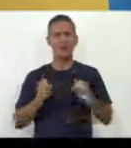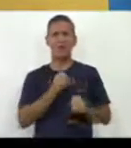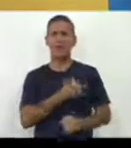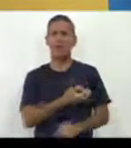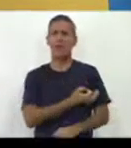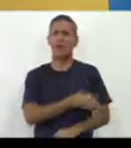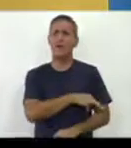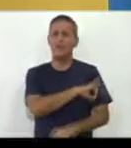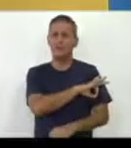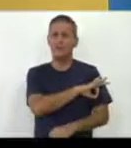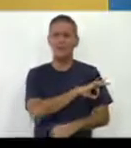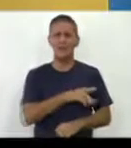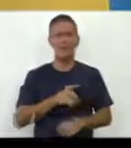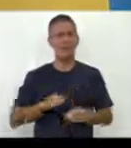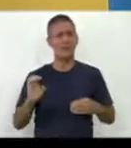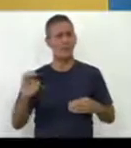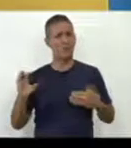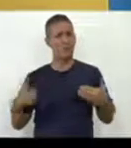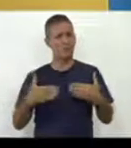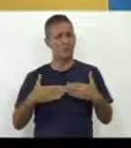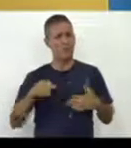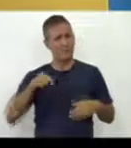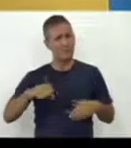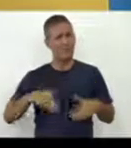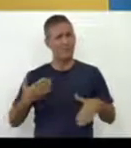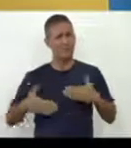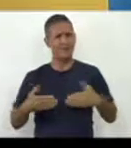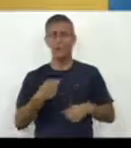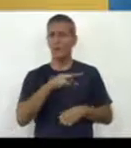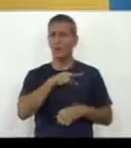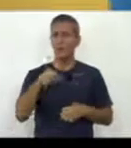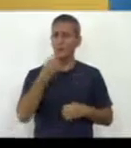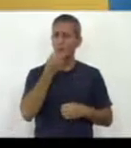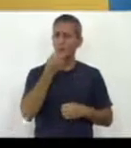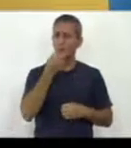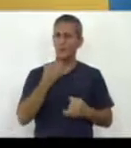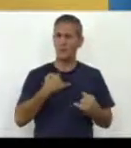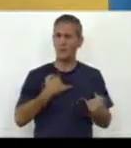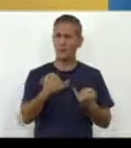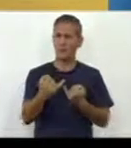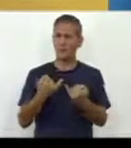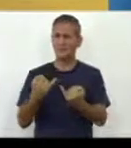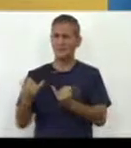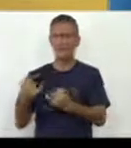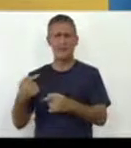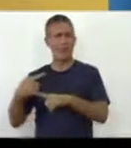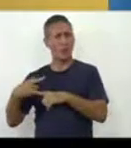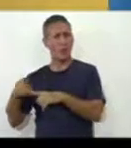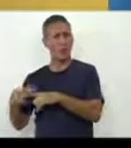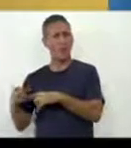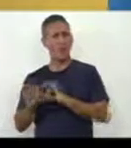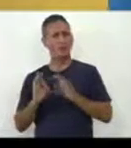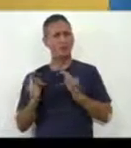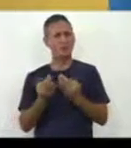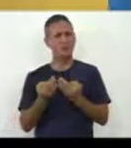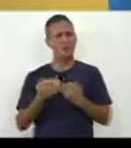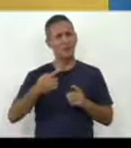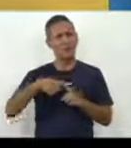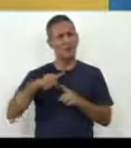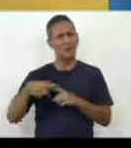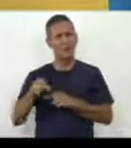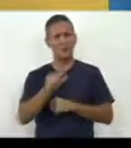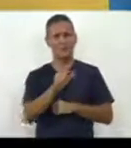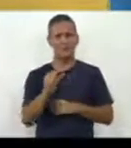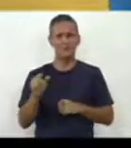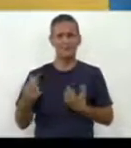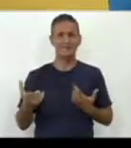cuando concluya esta actividad ustedes puedan intercambiar entre otras familias, con otras personas